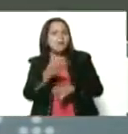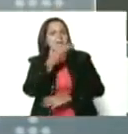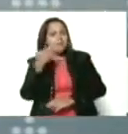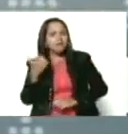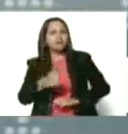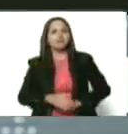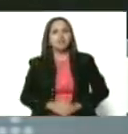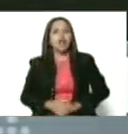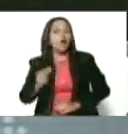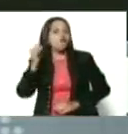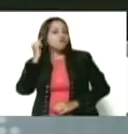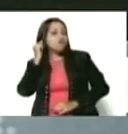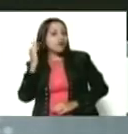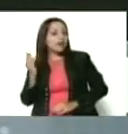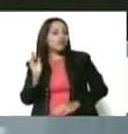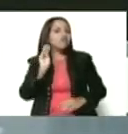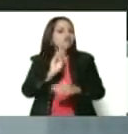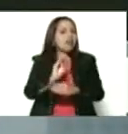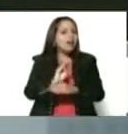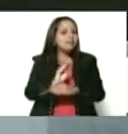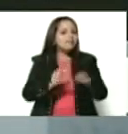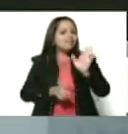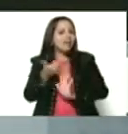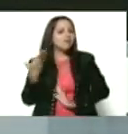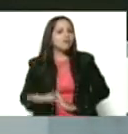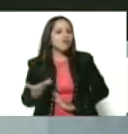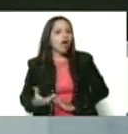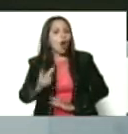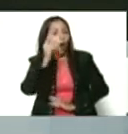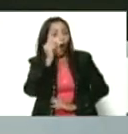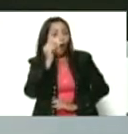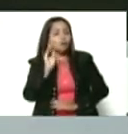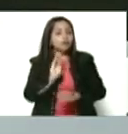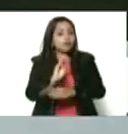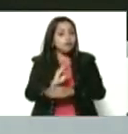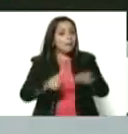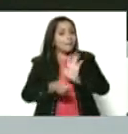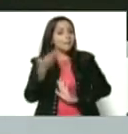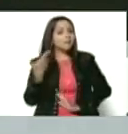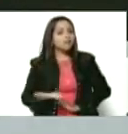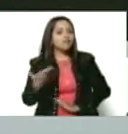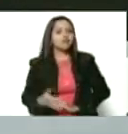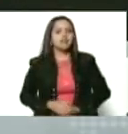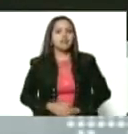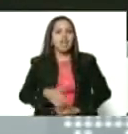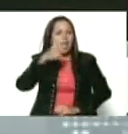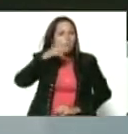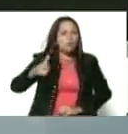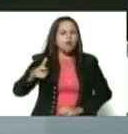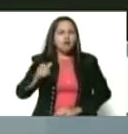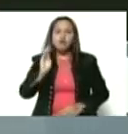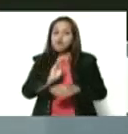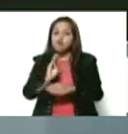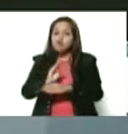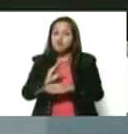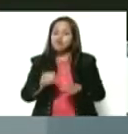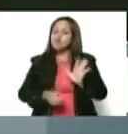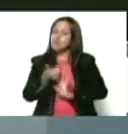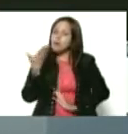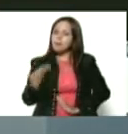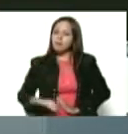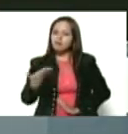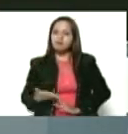Mujer precavido vale por dos. Hombre precavido vale por dos. Pueblo precavido vale por dos.